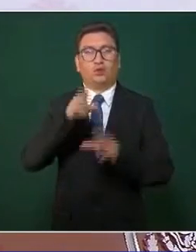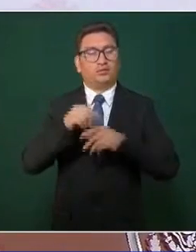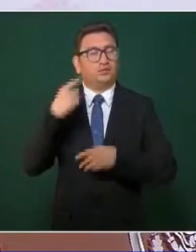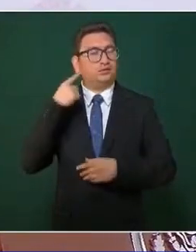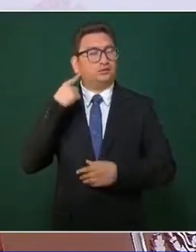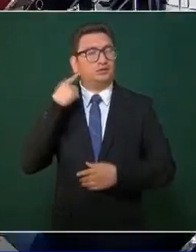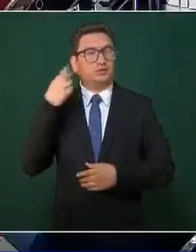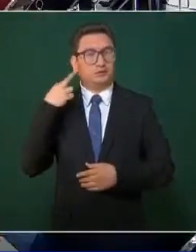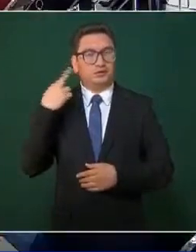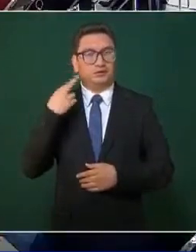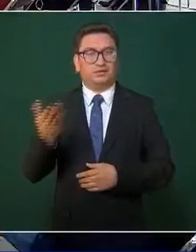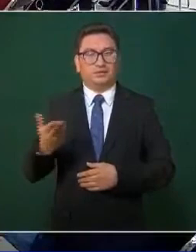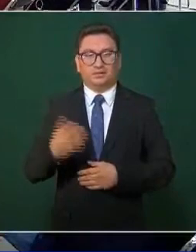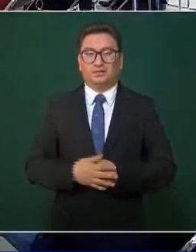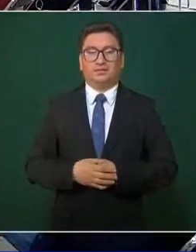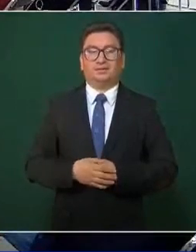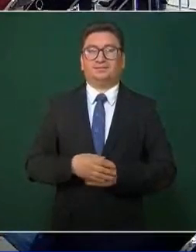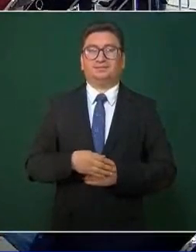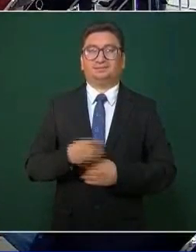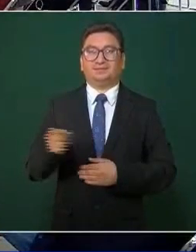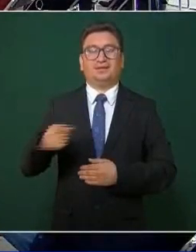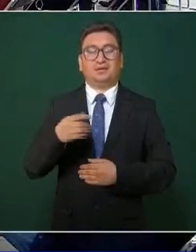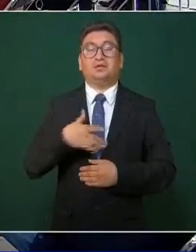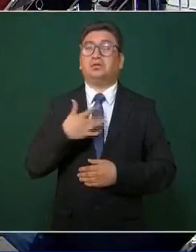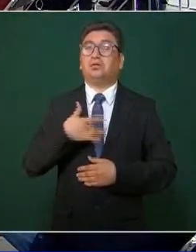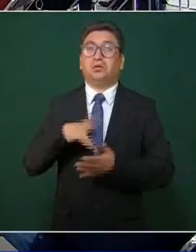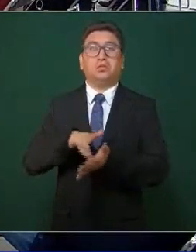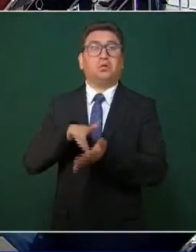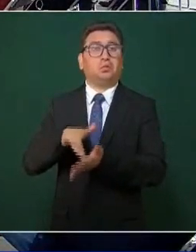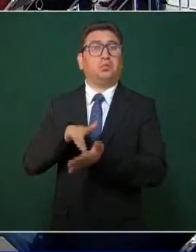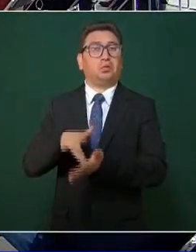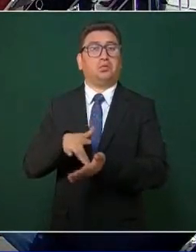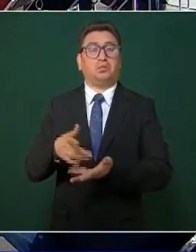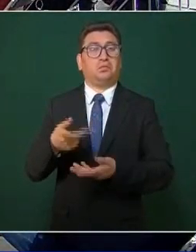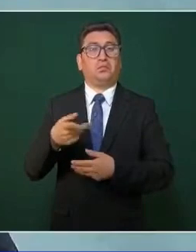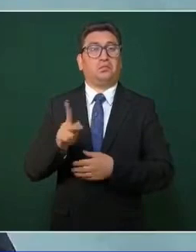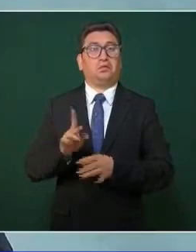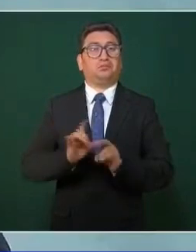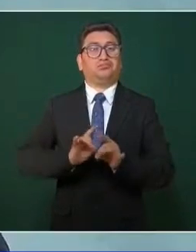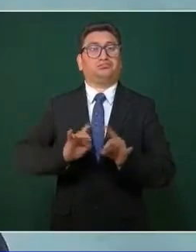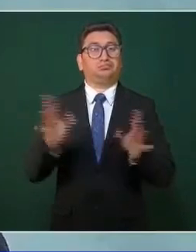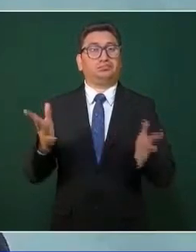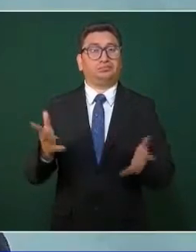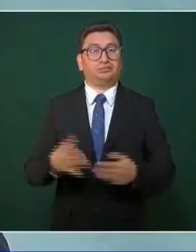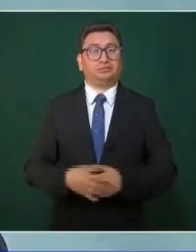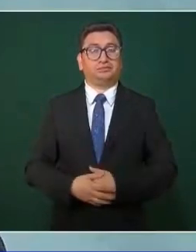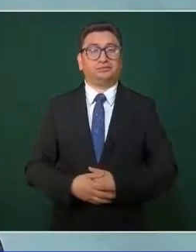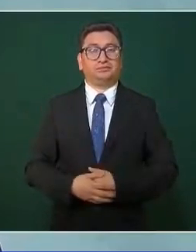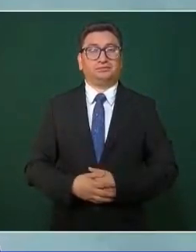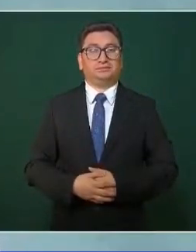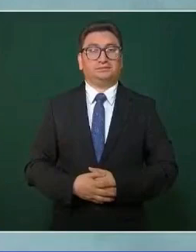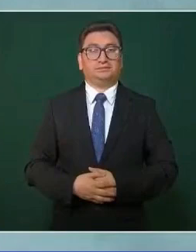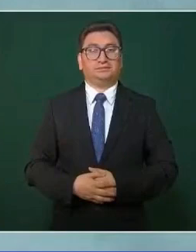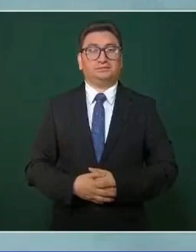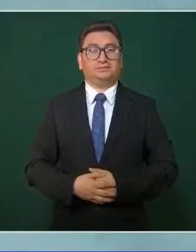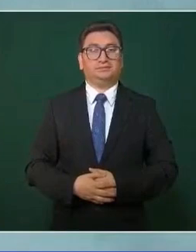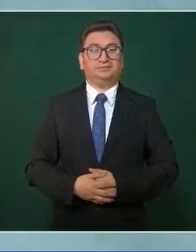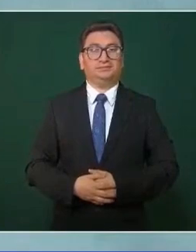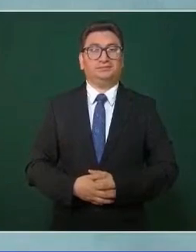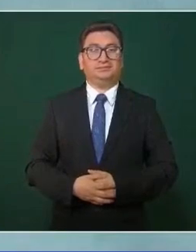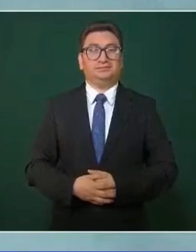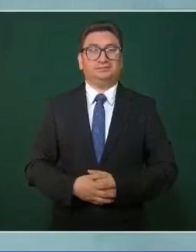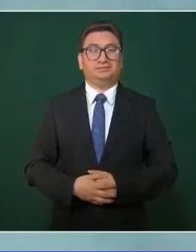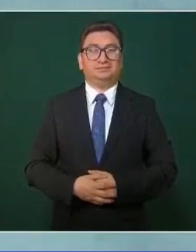muy simpatizante. Entonces, de repente yo hice un